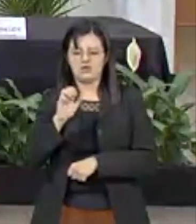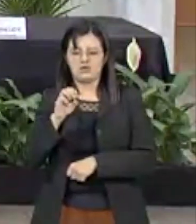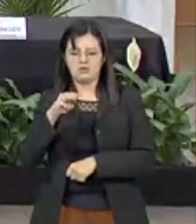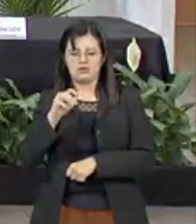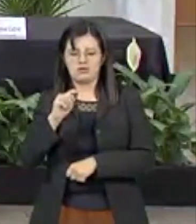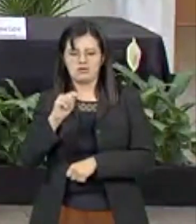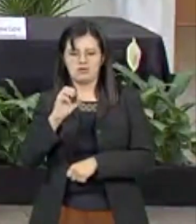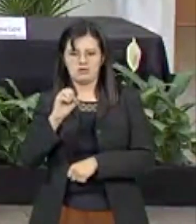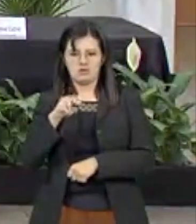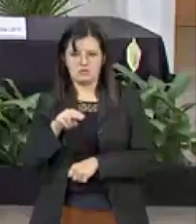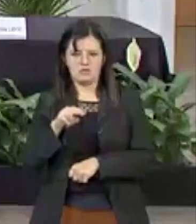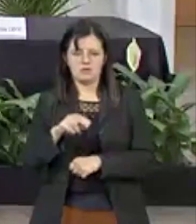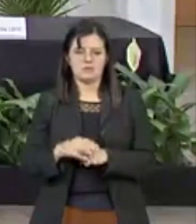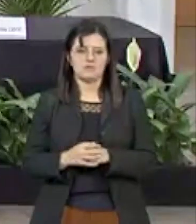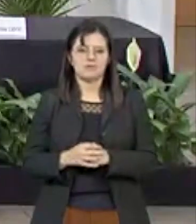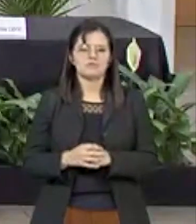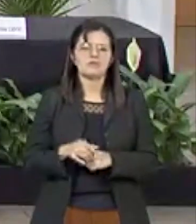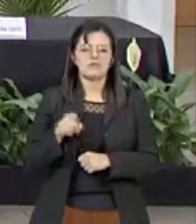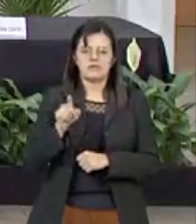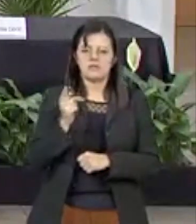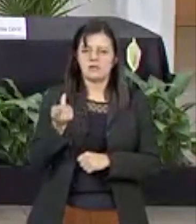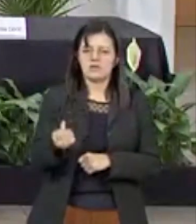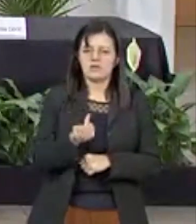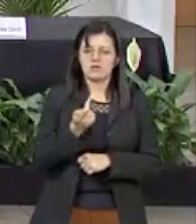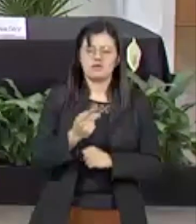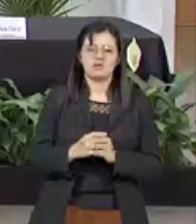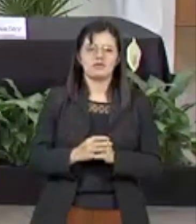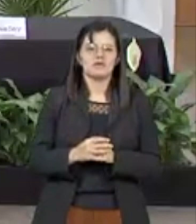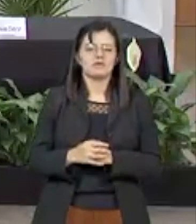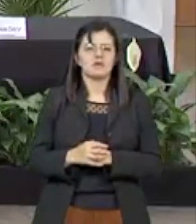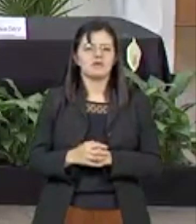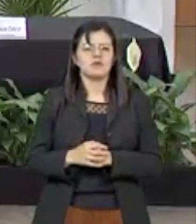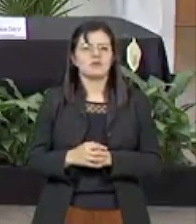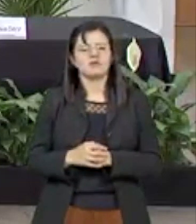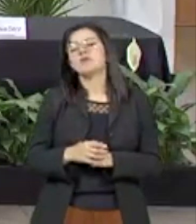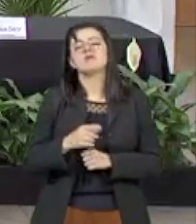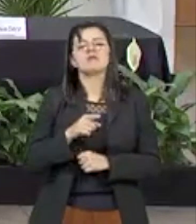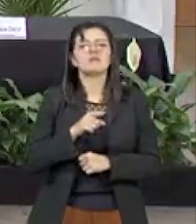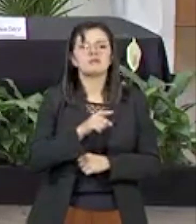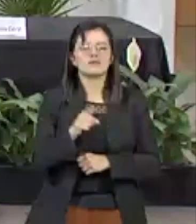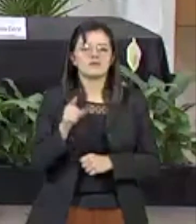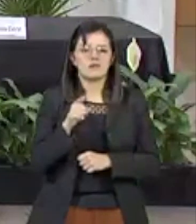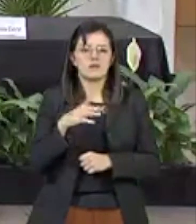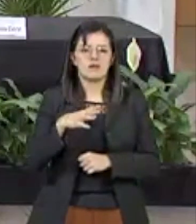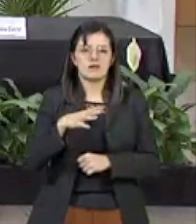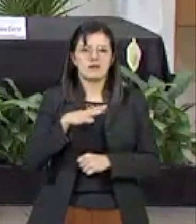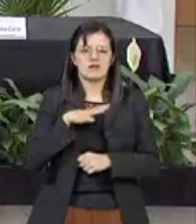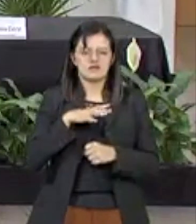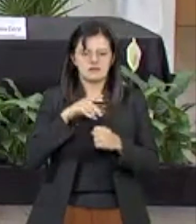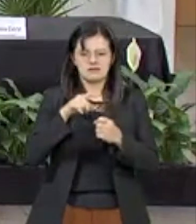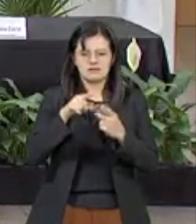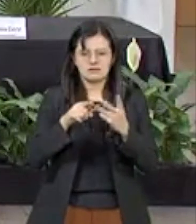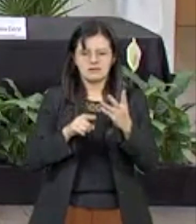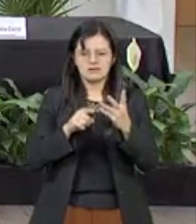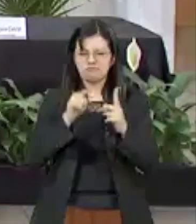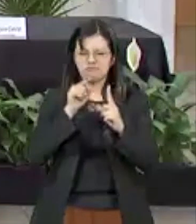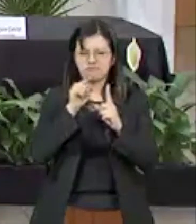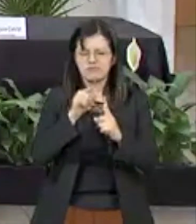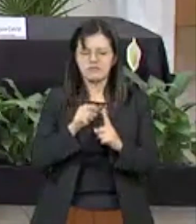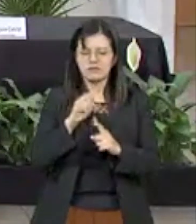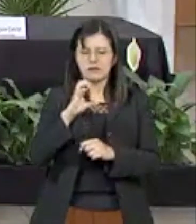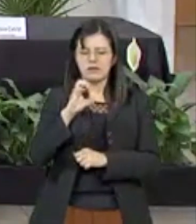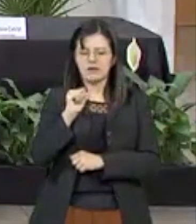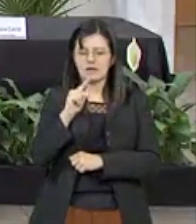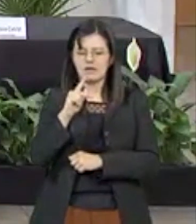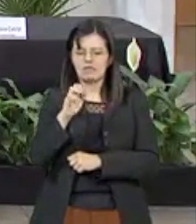por proyecto, mientras que para las instituciones será de 429 mil pesos, que será distribuido en un fondo de cuenta administrado